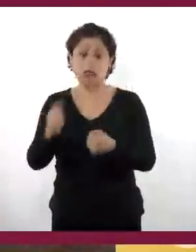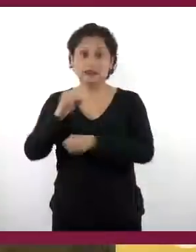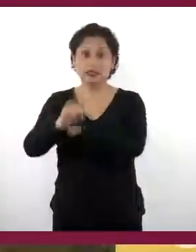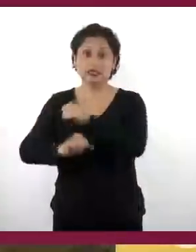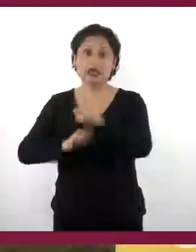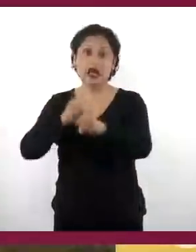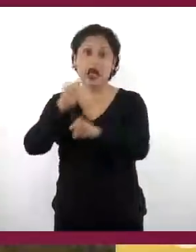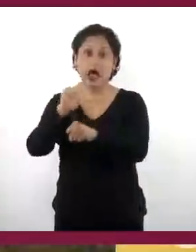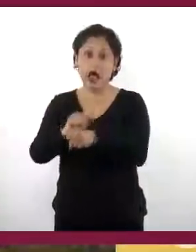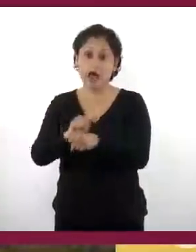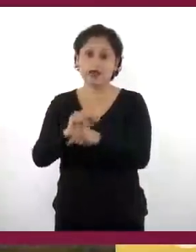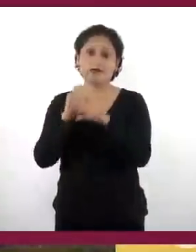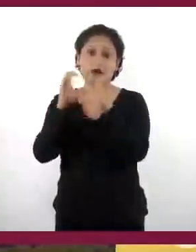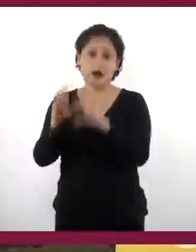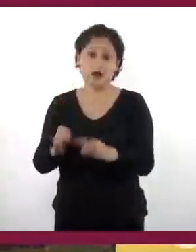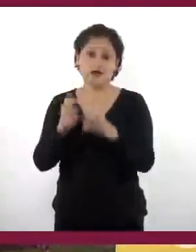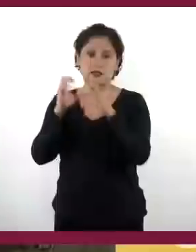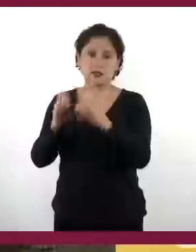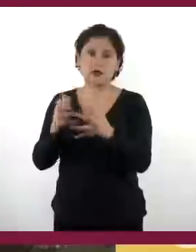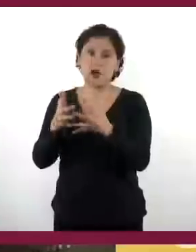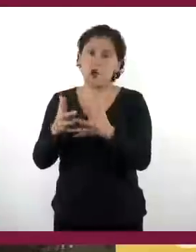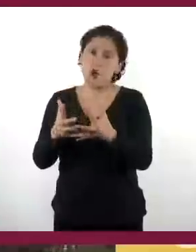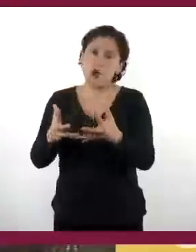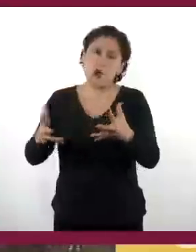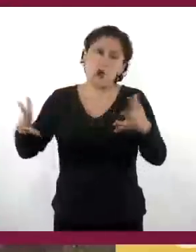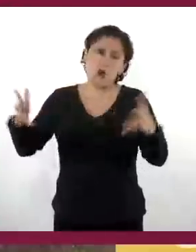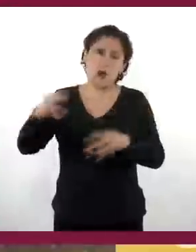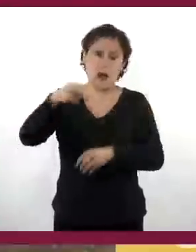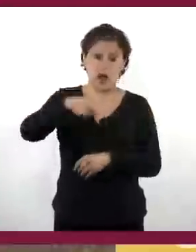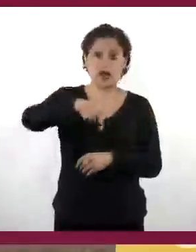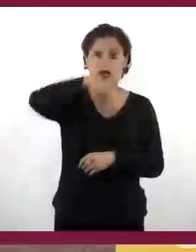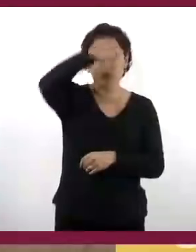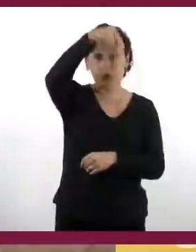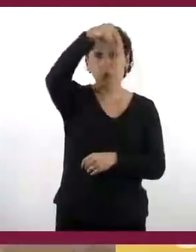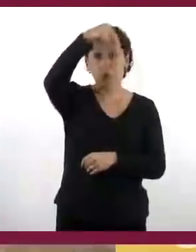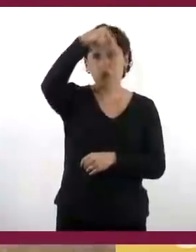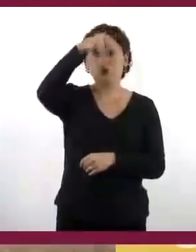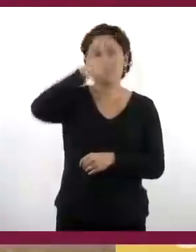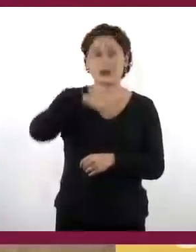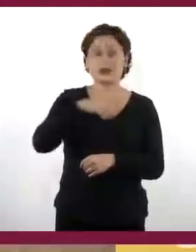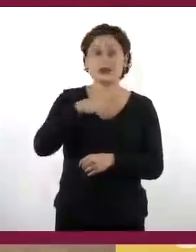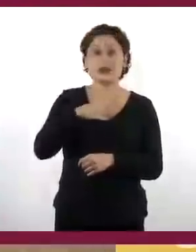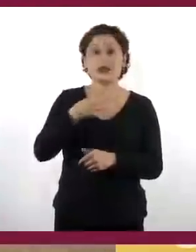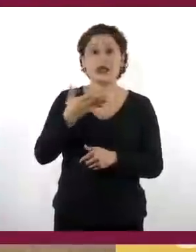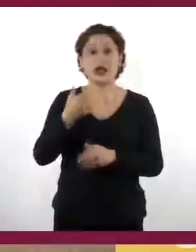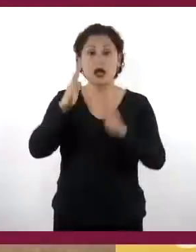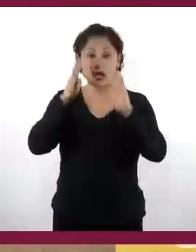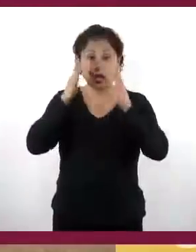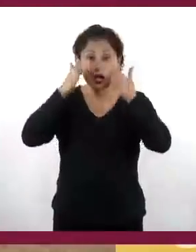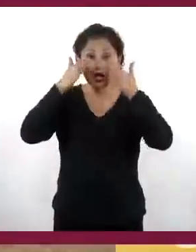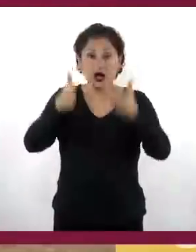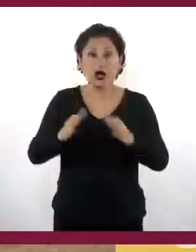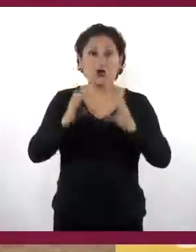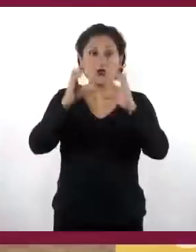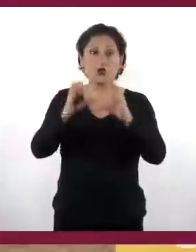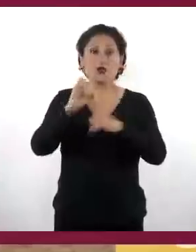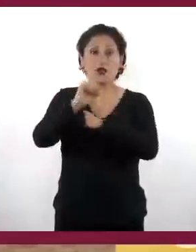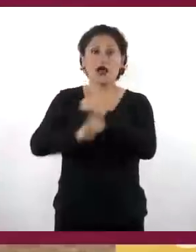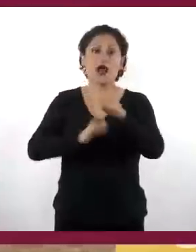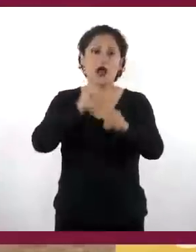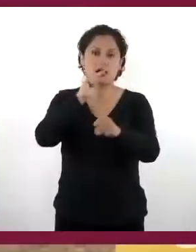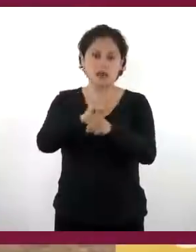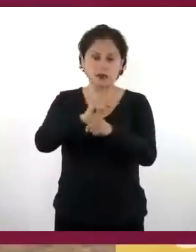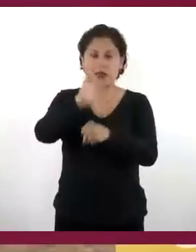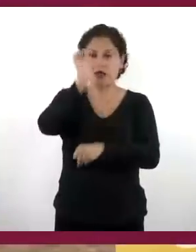gran casa con tremendas extensiones en el norte ilimitado, dedicadas a la ganadería de ganado mayor, o sea, el